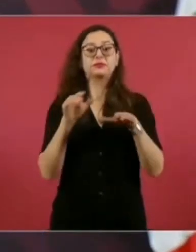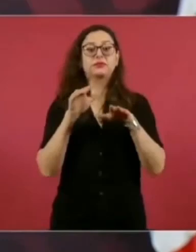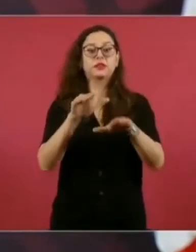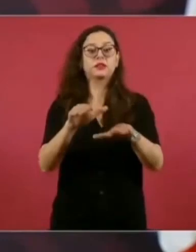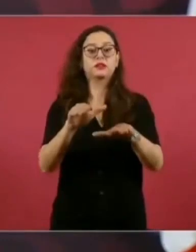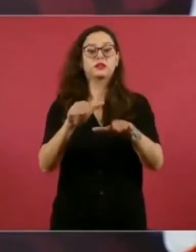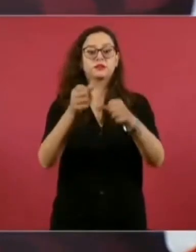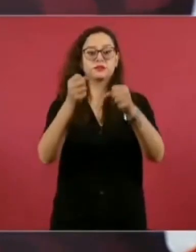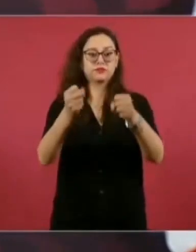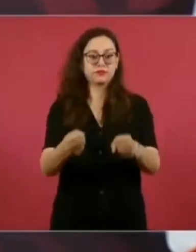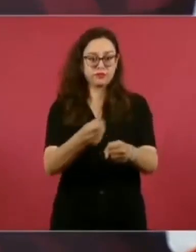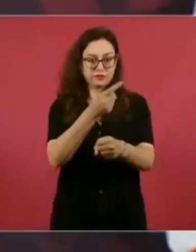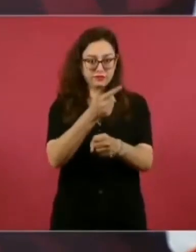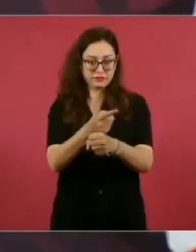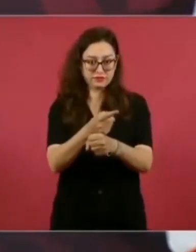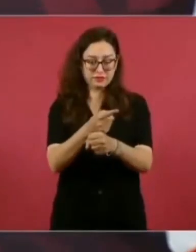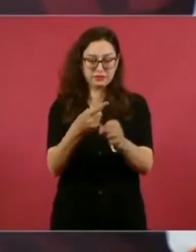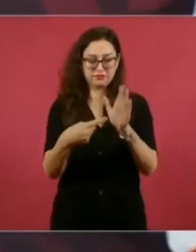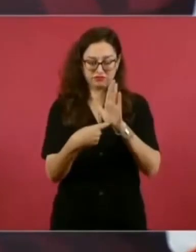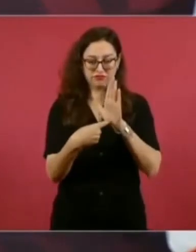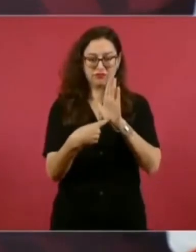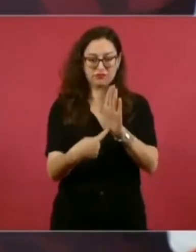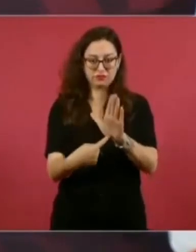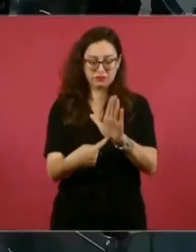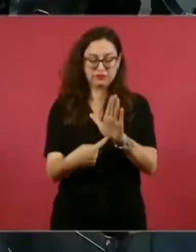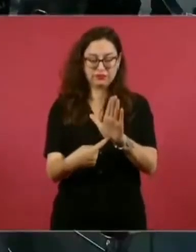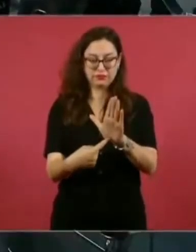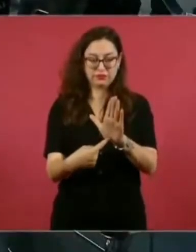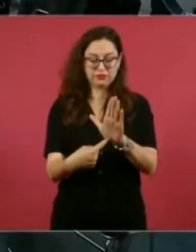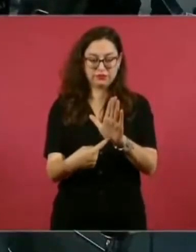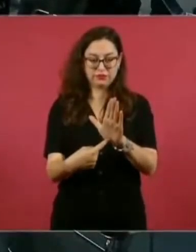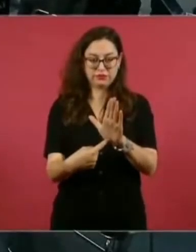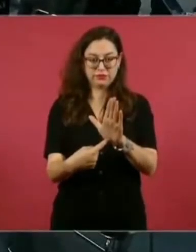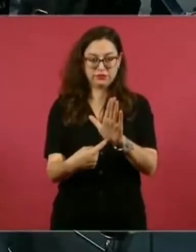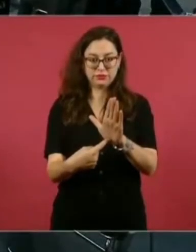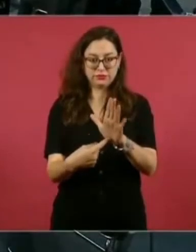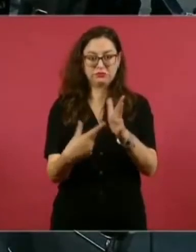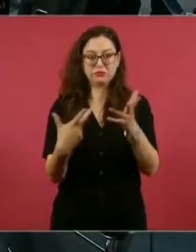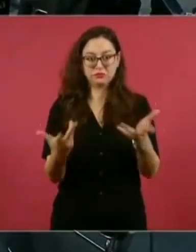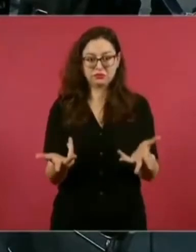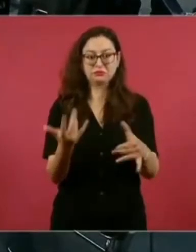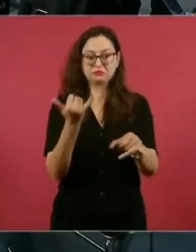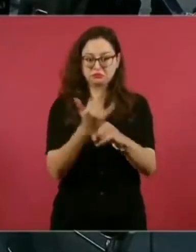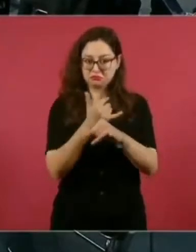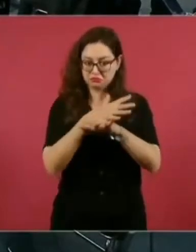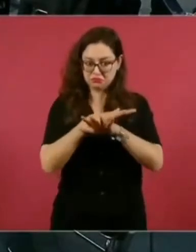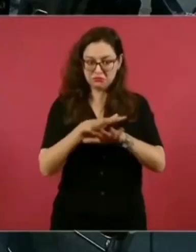seguridad y vamos a informar.